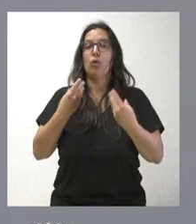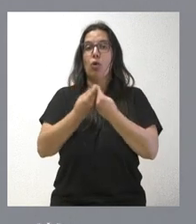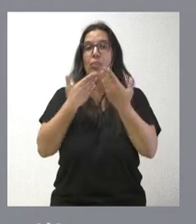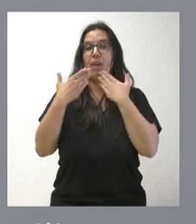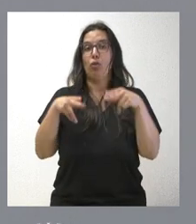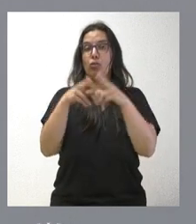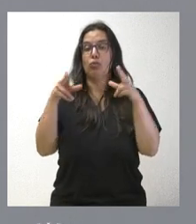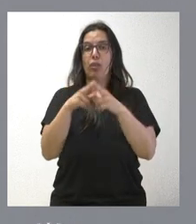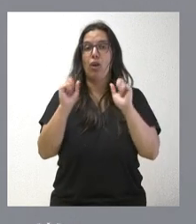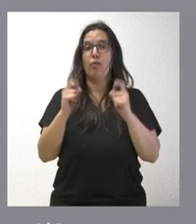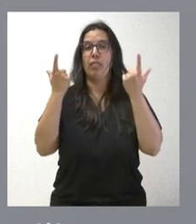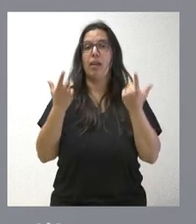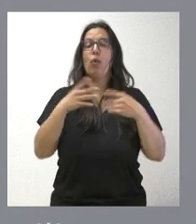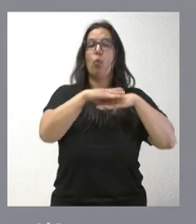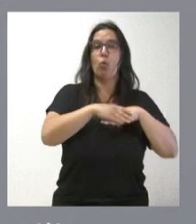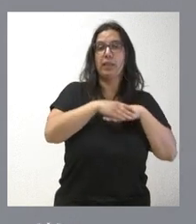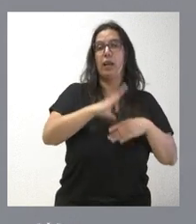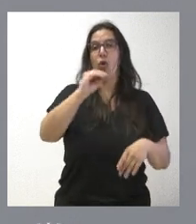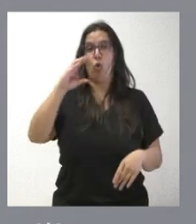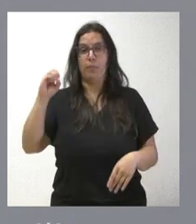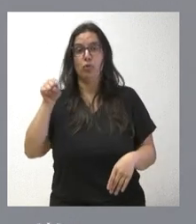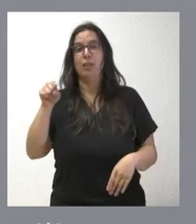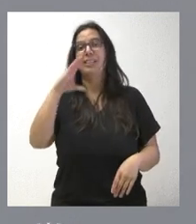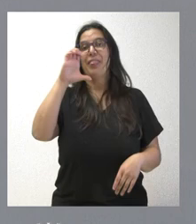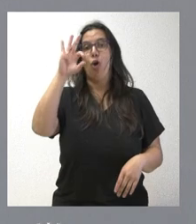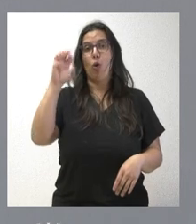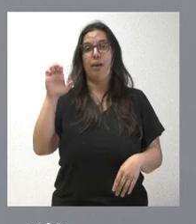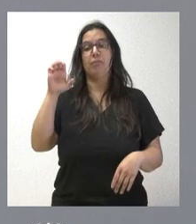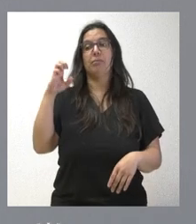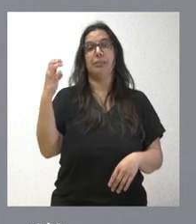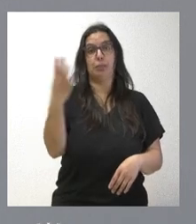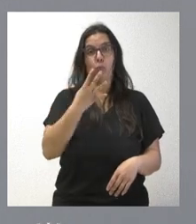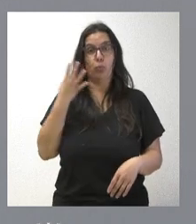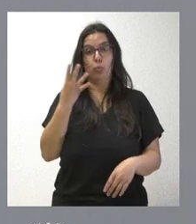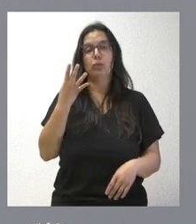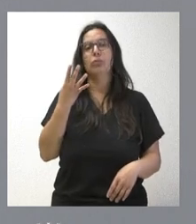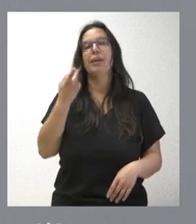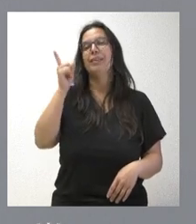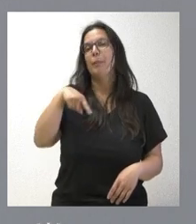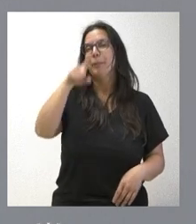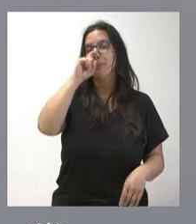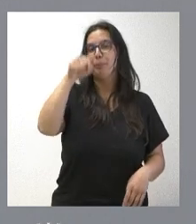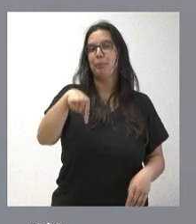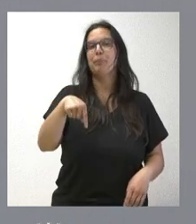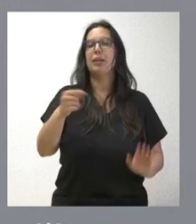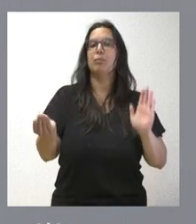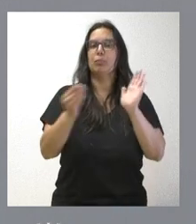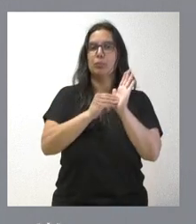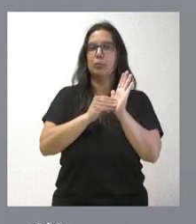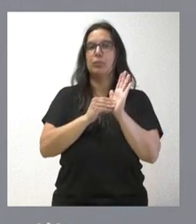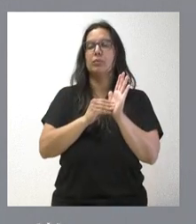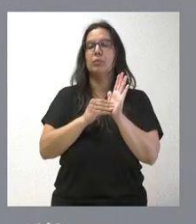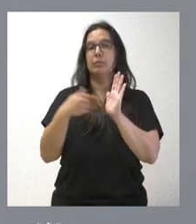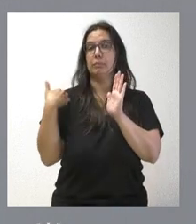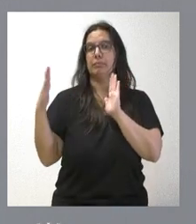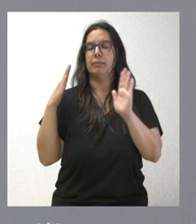se formalizó con UGT, comisiones obreras y CEO de Castilla y León. Y también hay que recordar que aquí también se incorporó y citamos en su momento